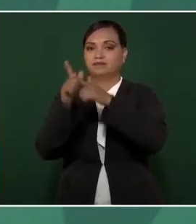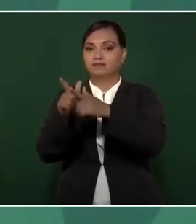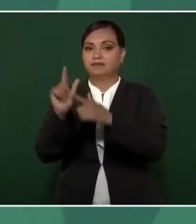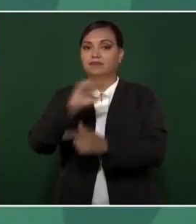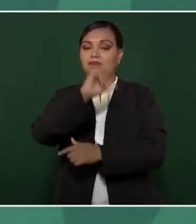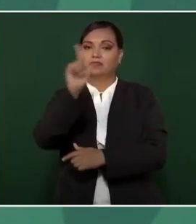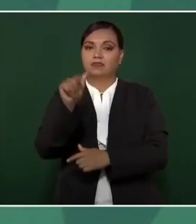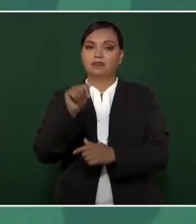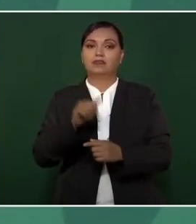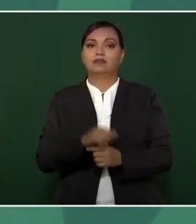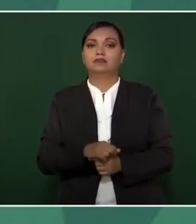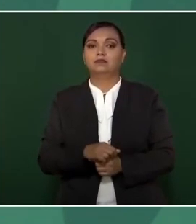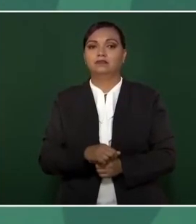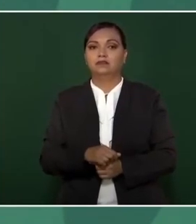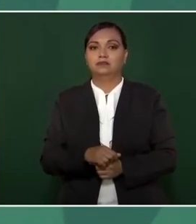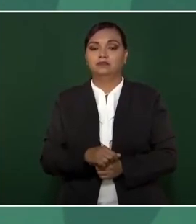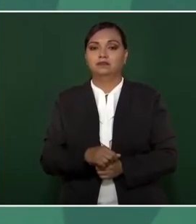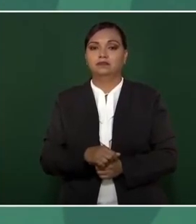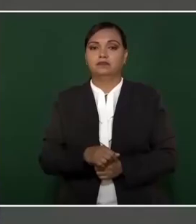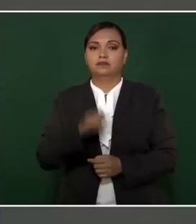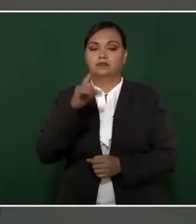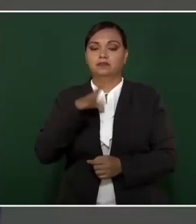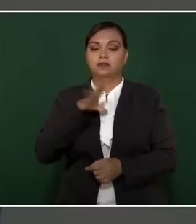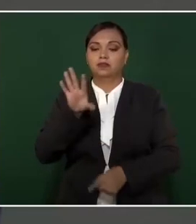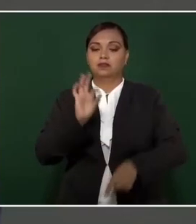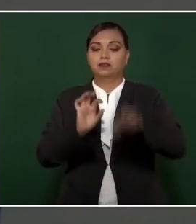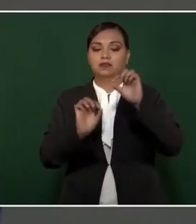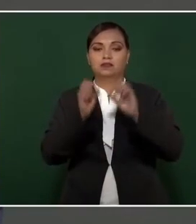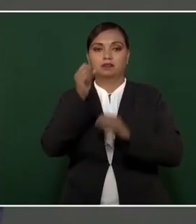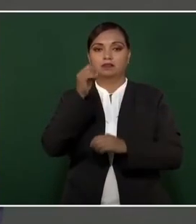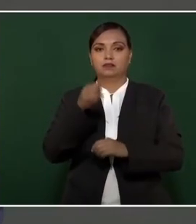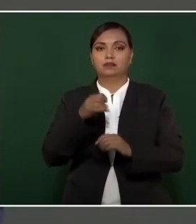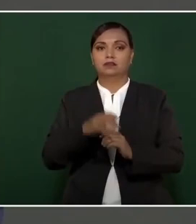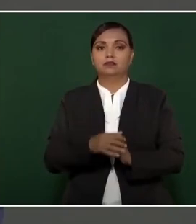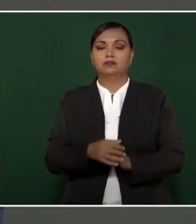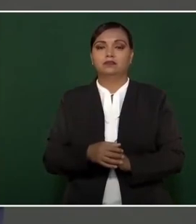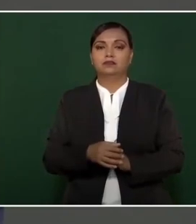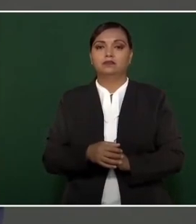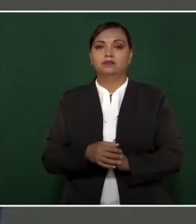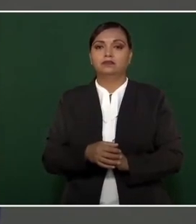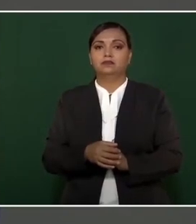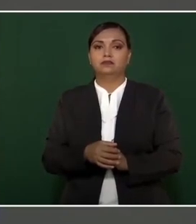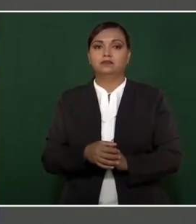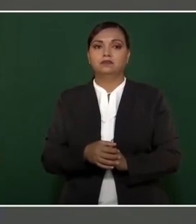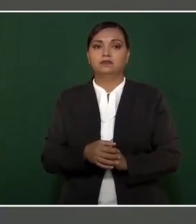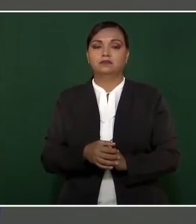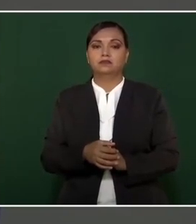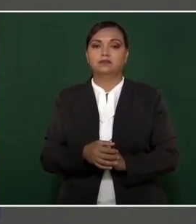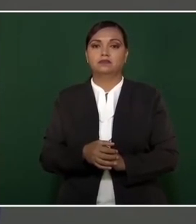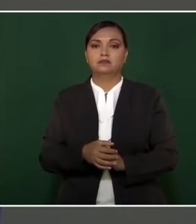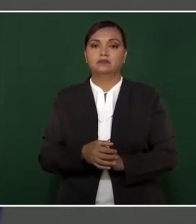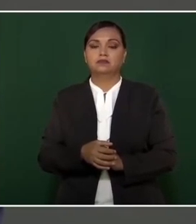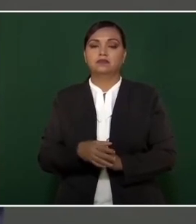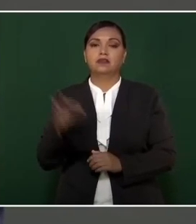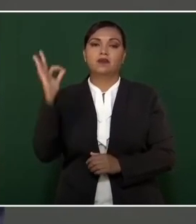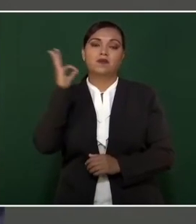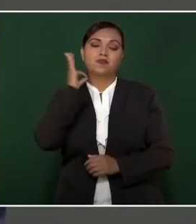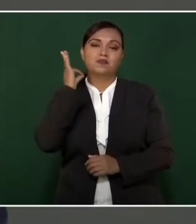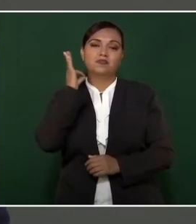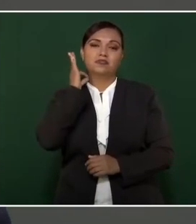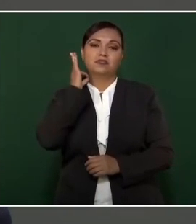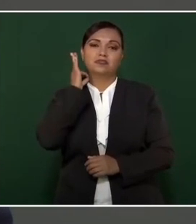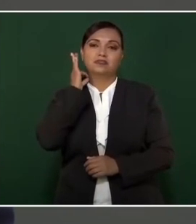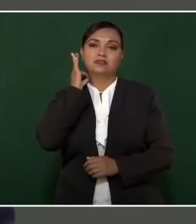también se eligieron así a los fiscales